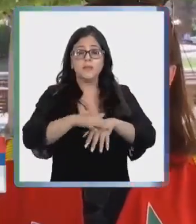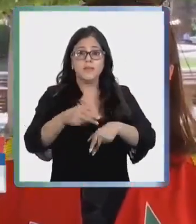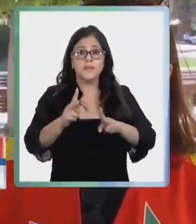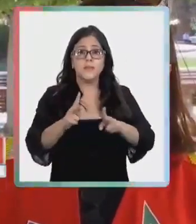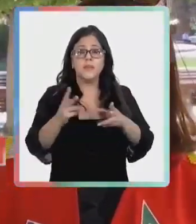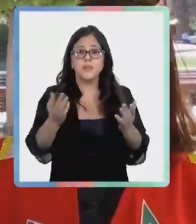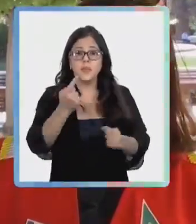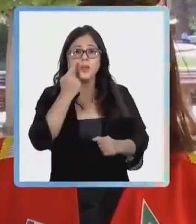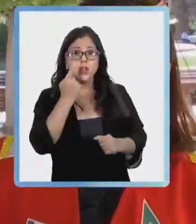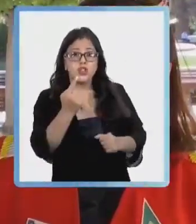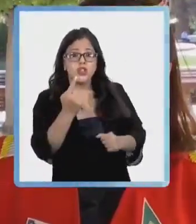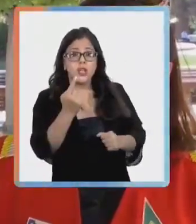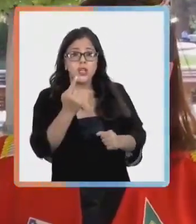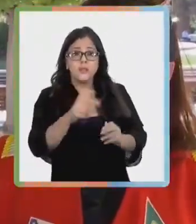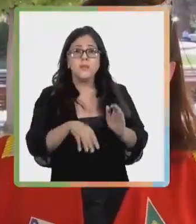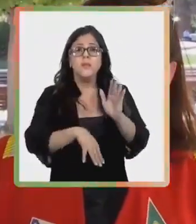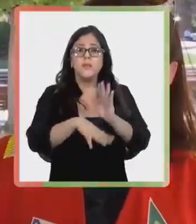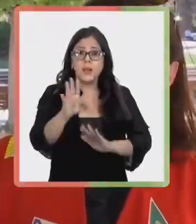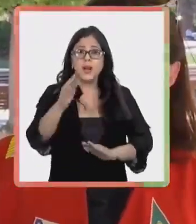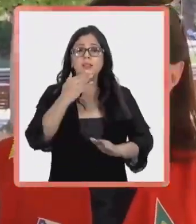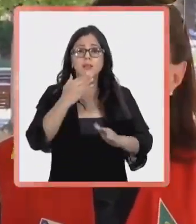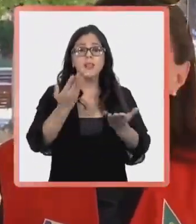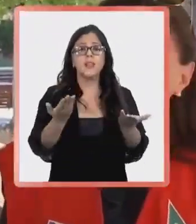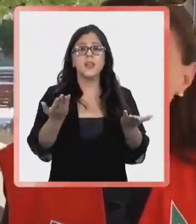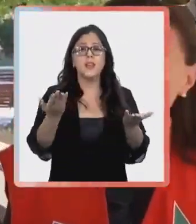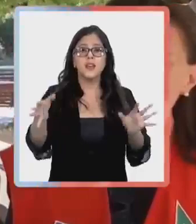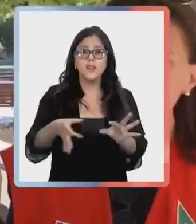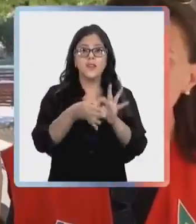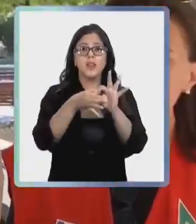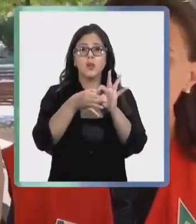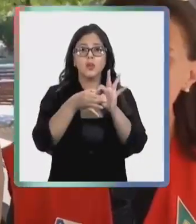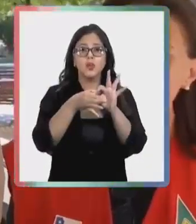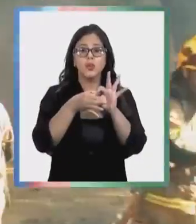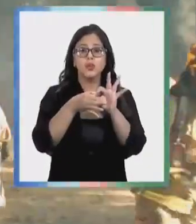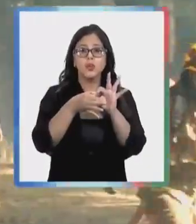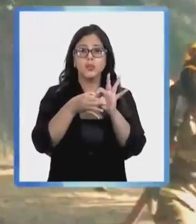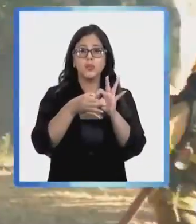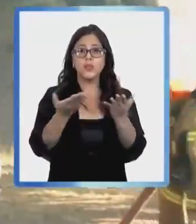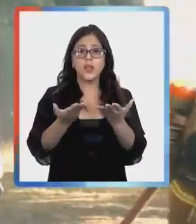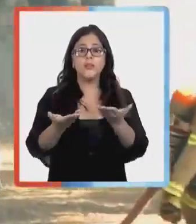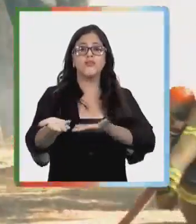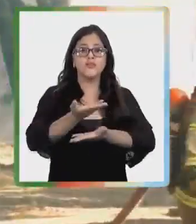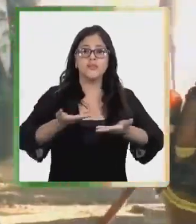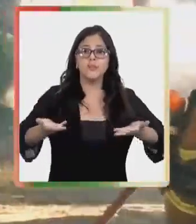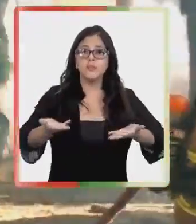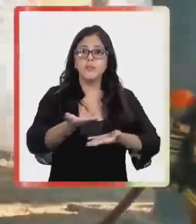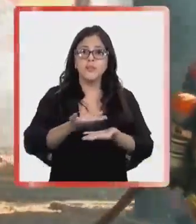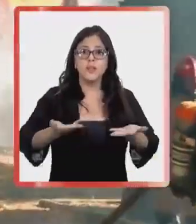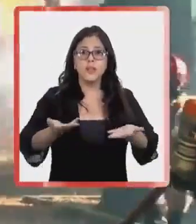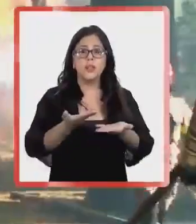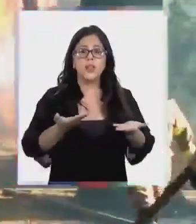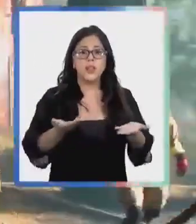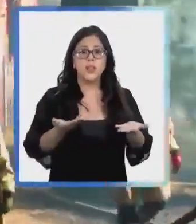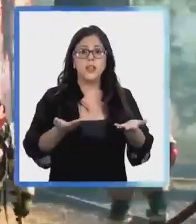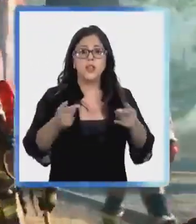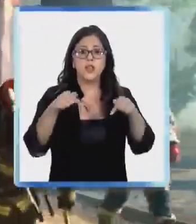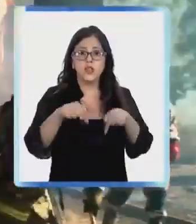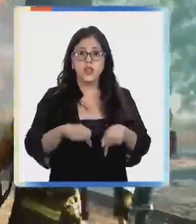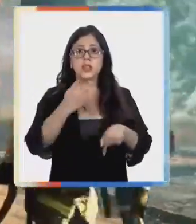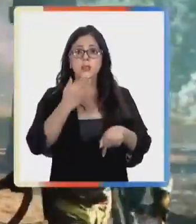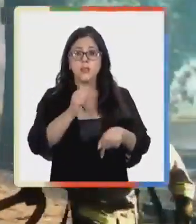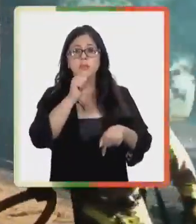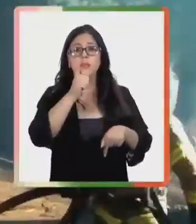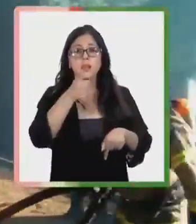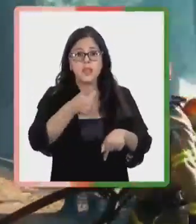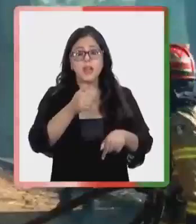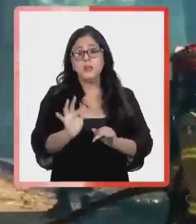poder conocernos aún más y establecer más vínculos para poder compartir en el día de hoy y